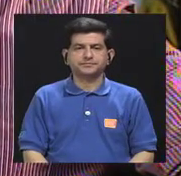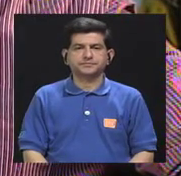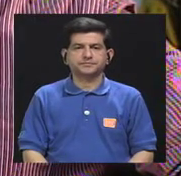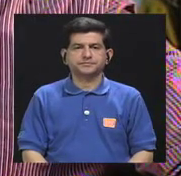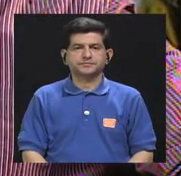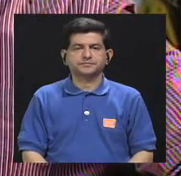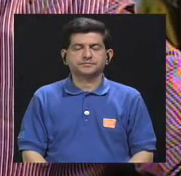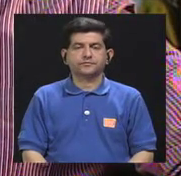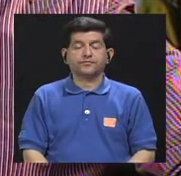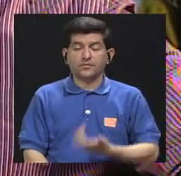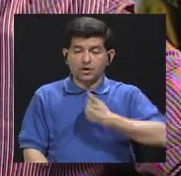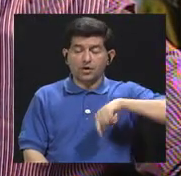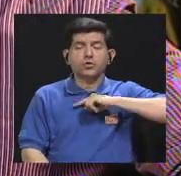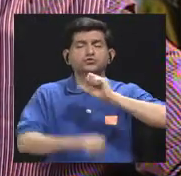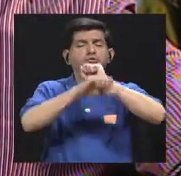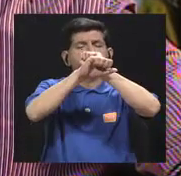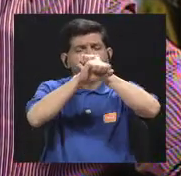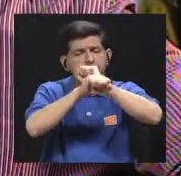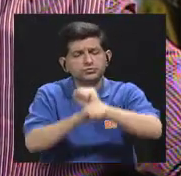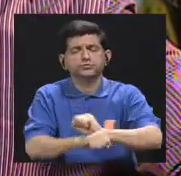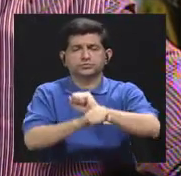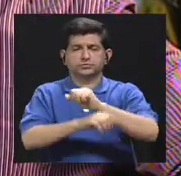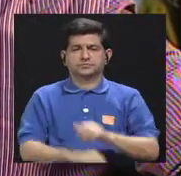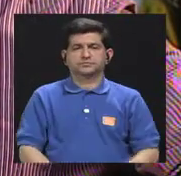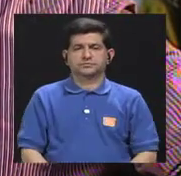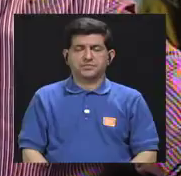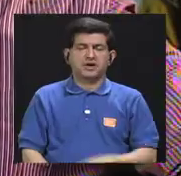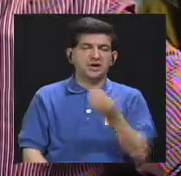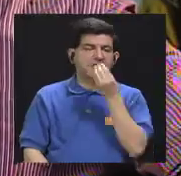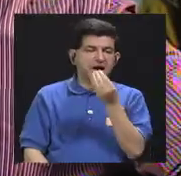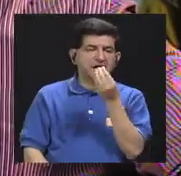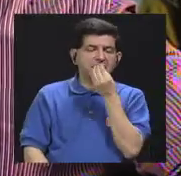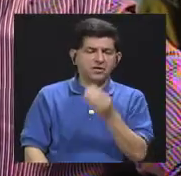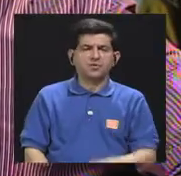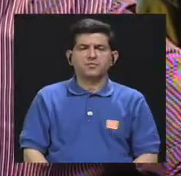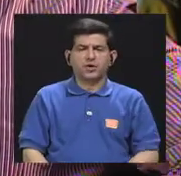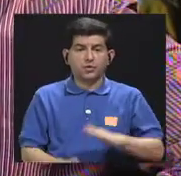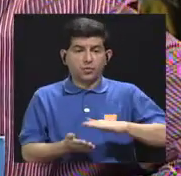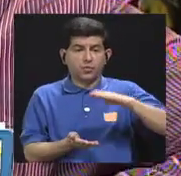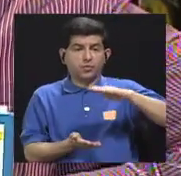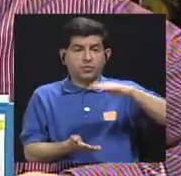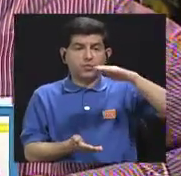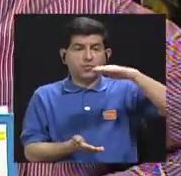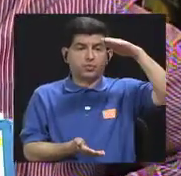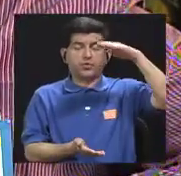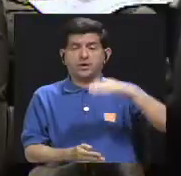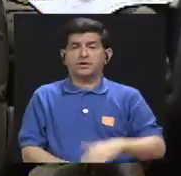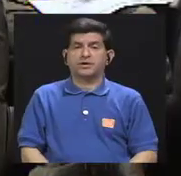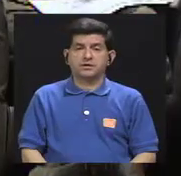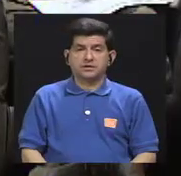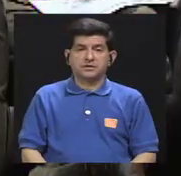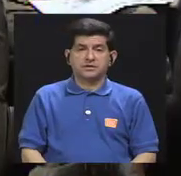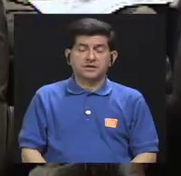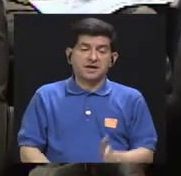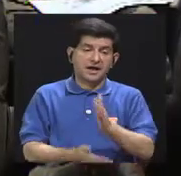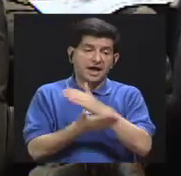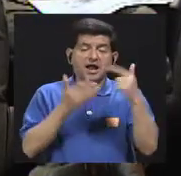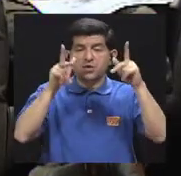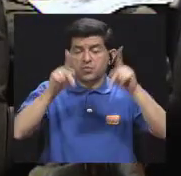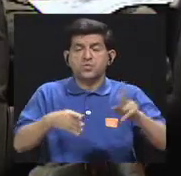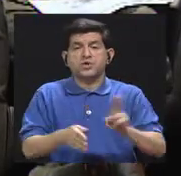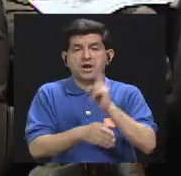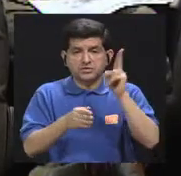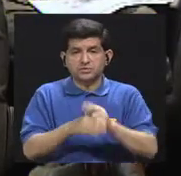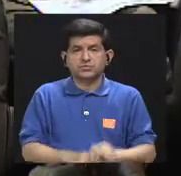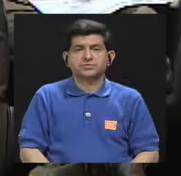hemos venido acostumbrándonos a comer cada vez mayores cantidades. Alguna gente